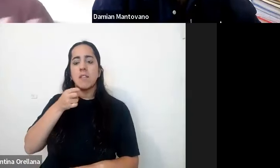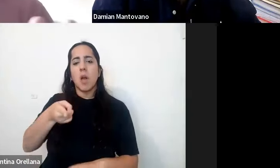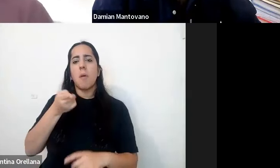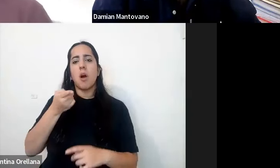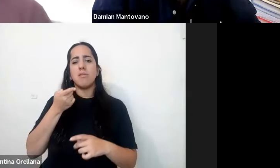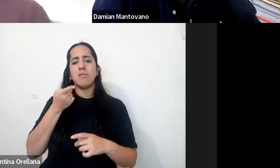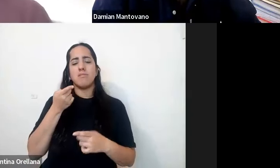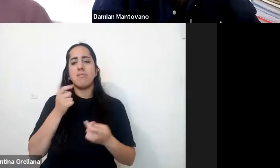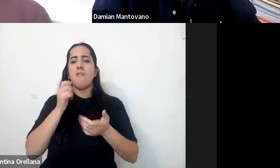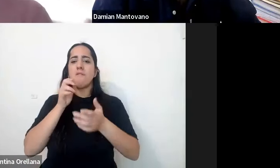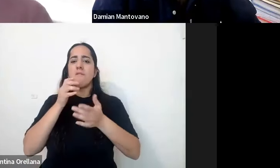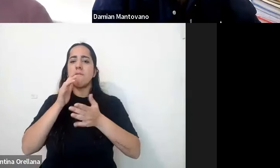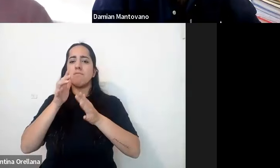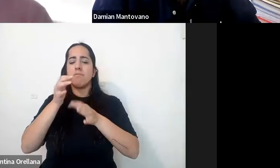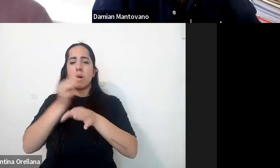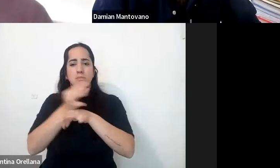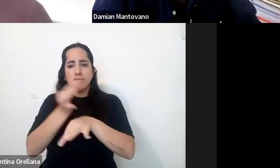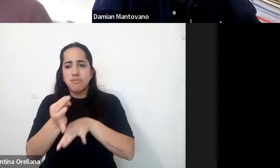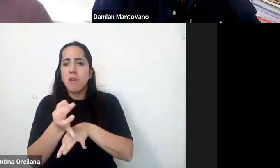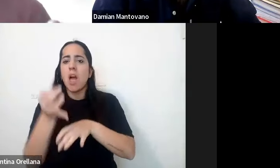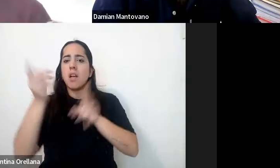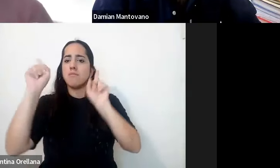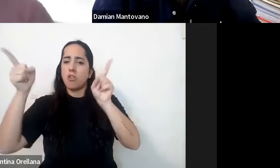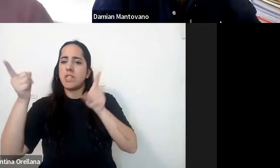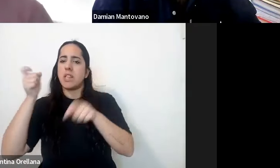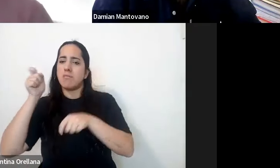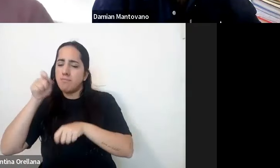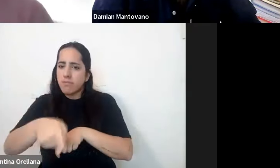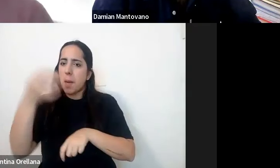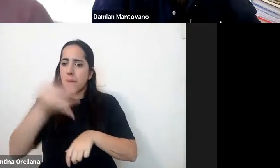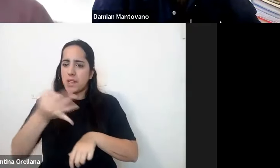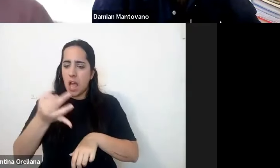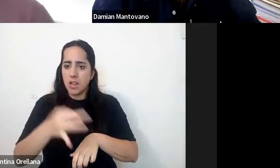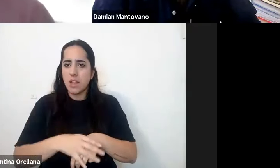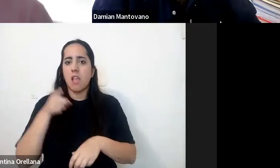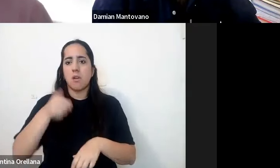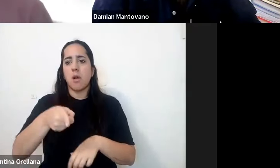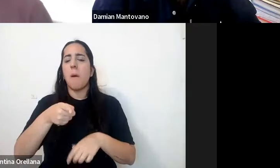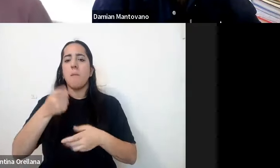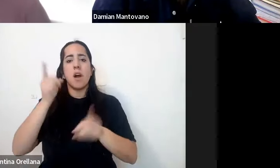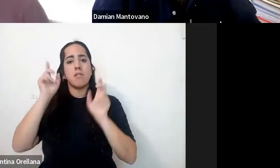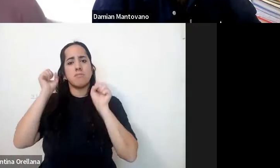docentes especializados que puedan trabajar un poco en todas partes